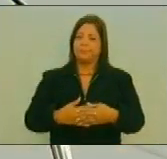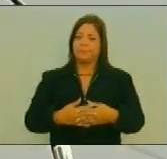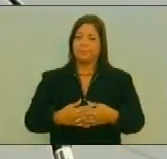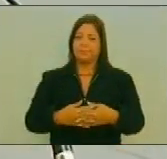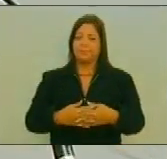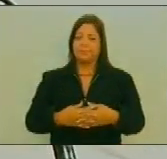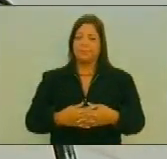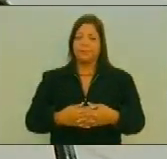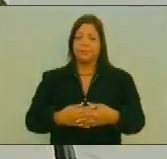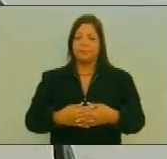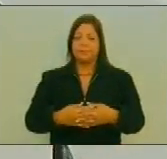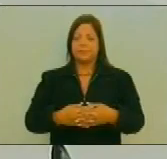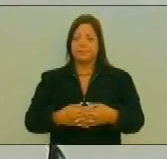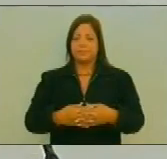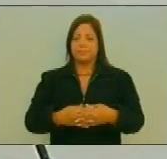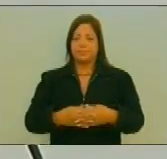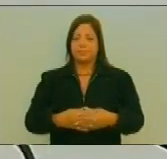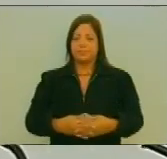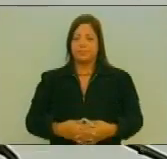En efecto